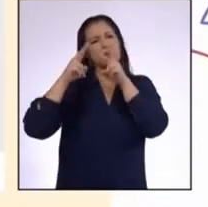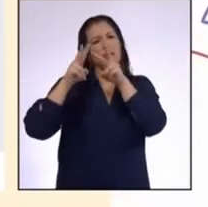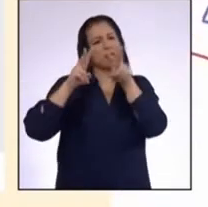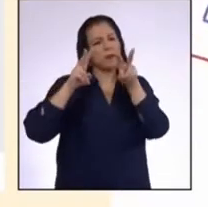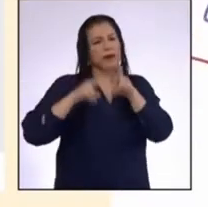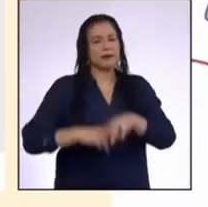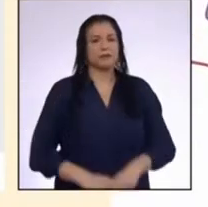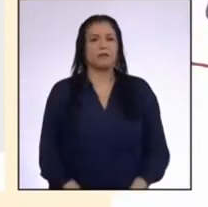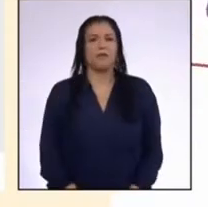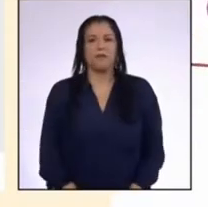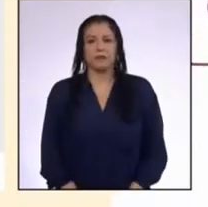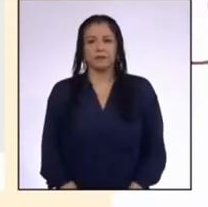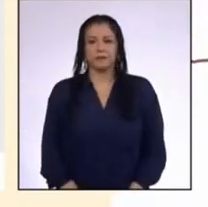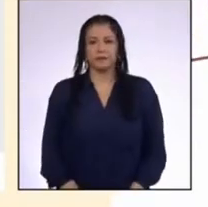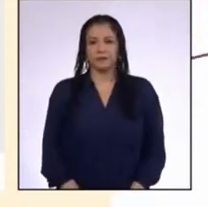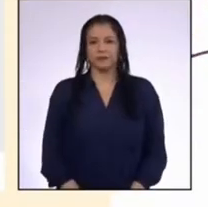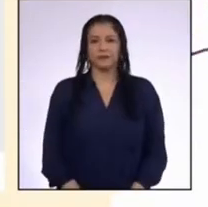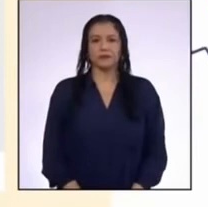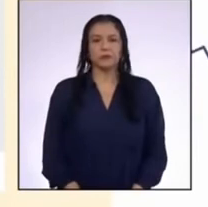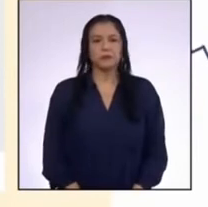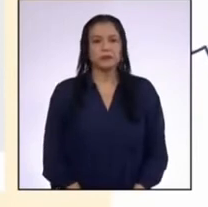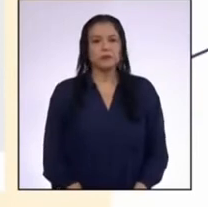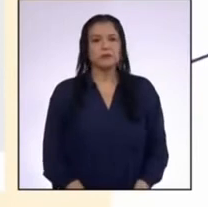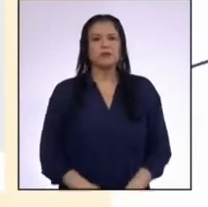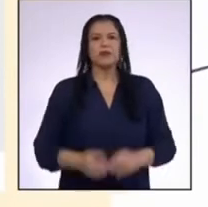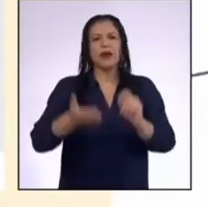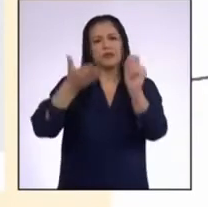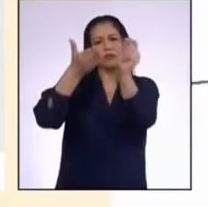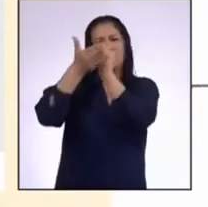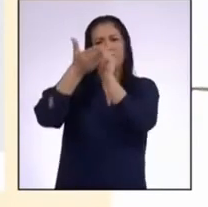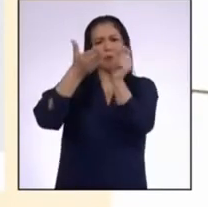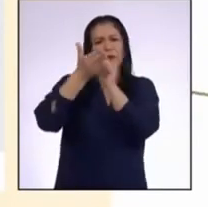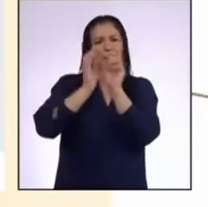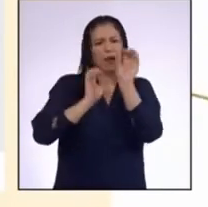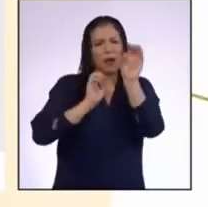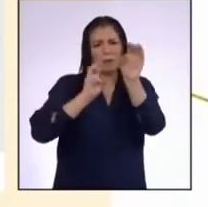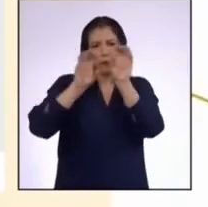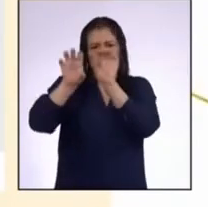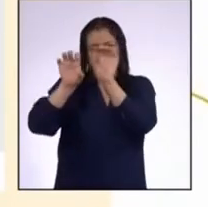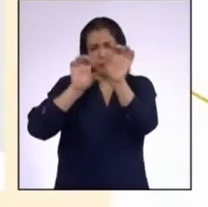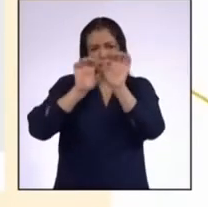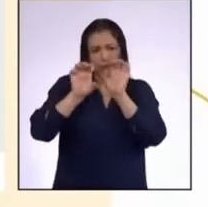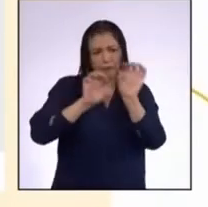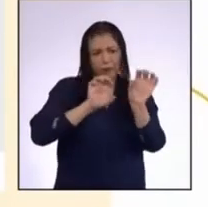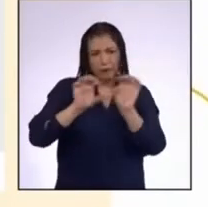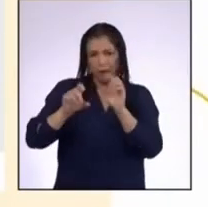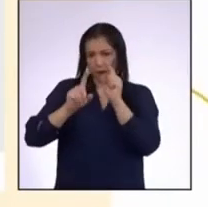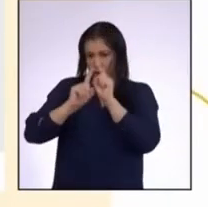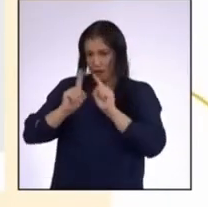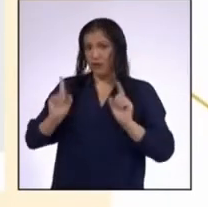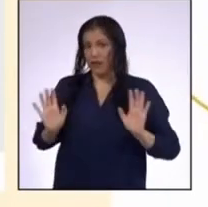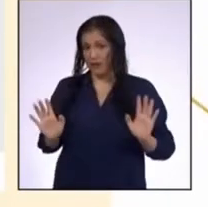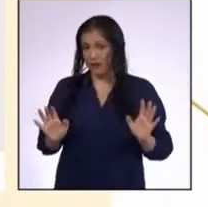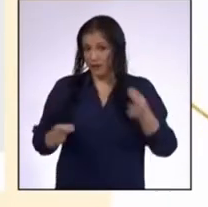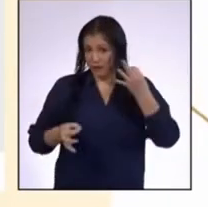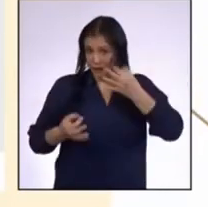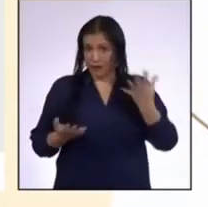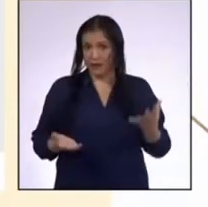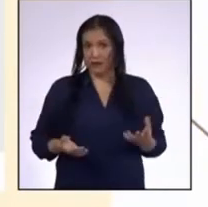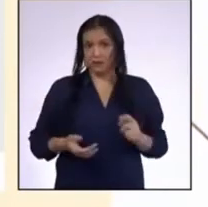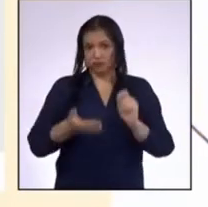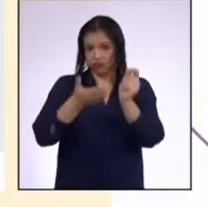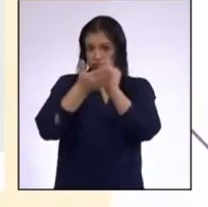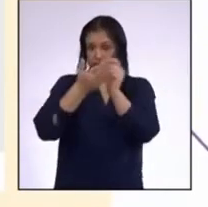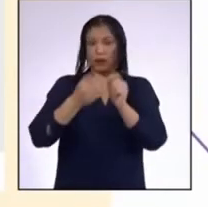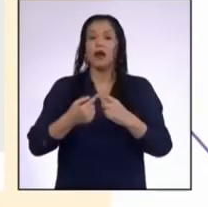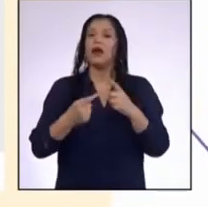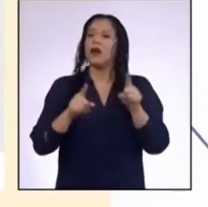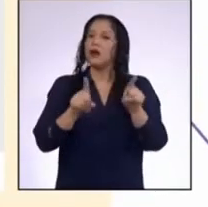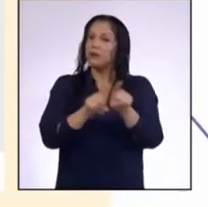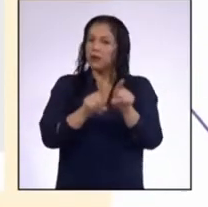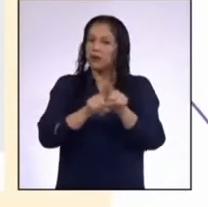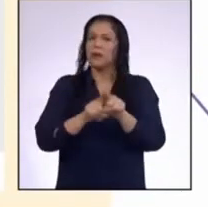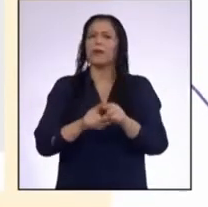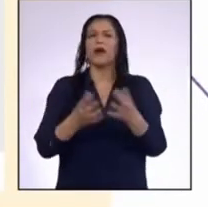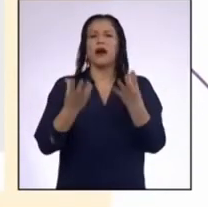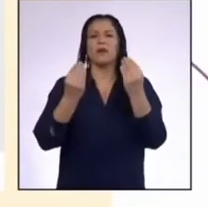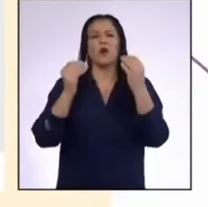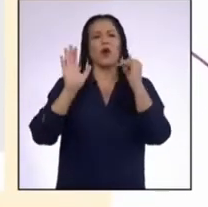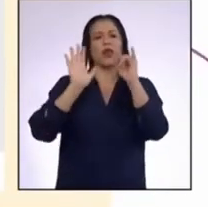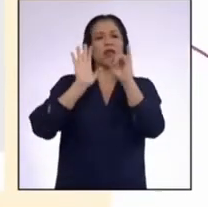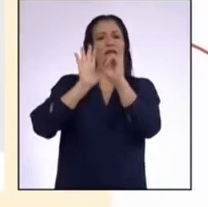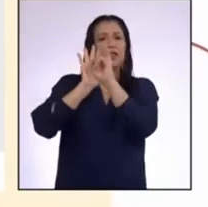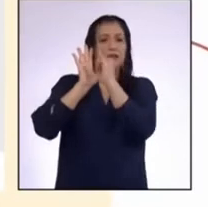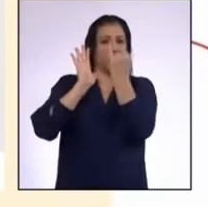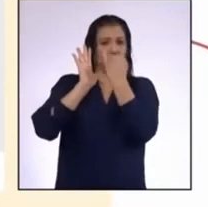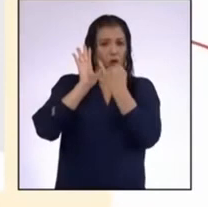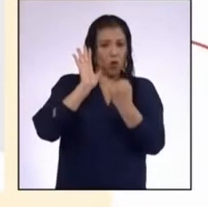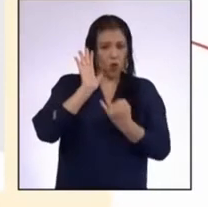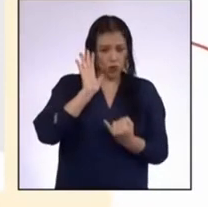Hay texto distribuido por toda la infografía ¿Verdad? Pero también hay dibujos